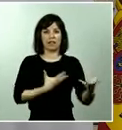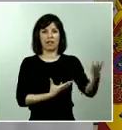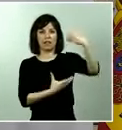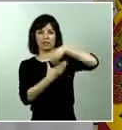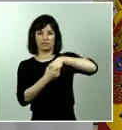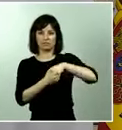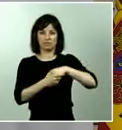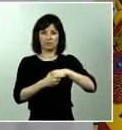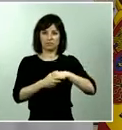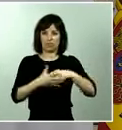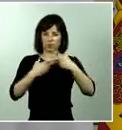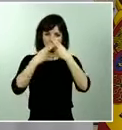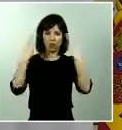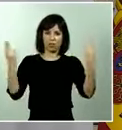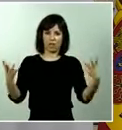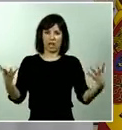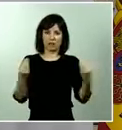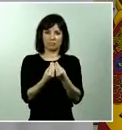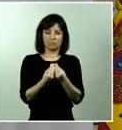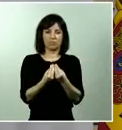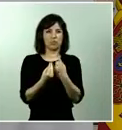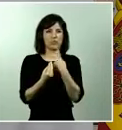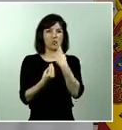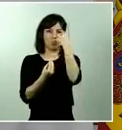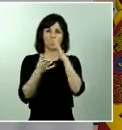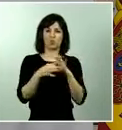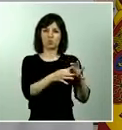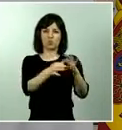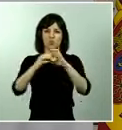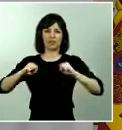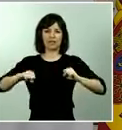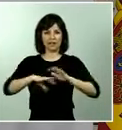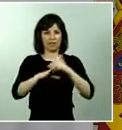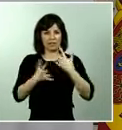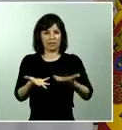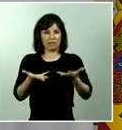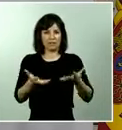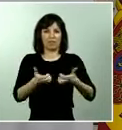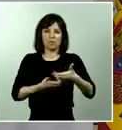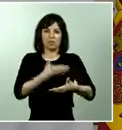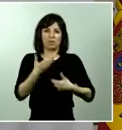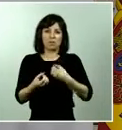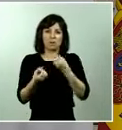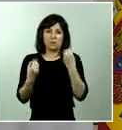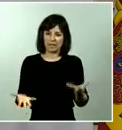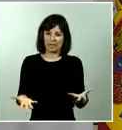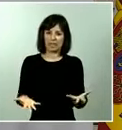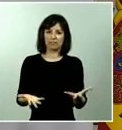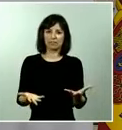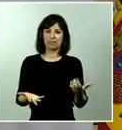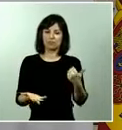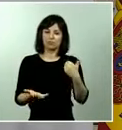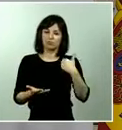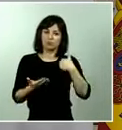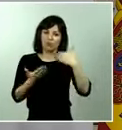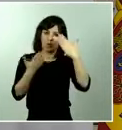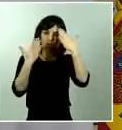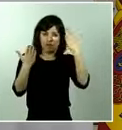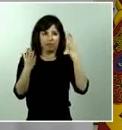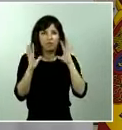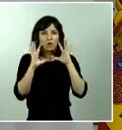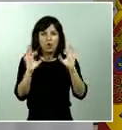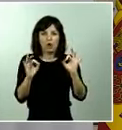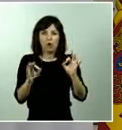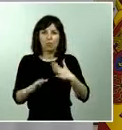en la suerte de una única red asistencial que ha funcionado satisfactoriamente y por tanto yo aquí tengo que agradecer por descontado el papel de la sanidad pública pero